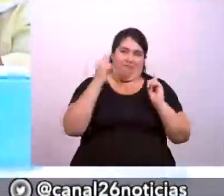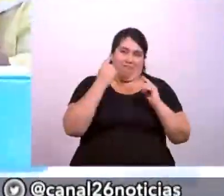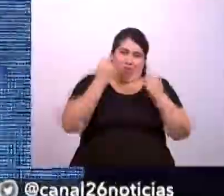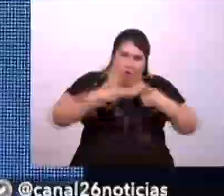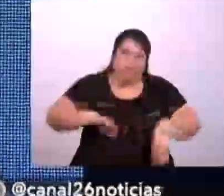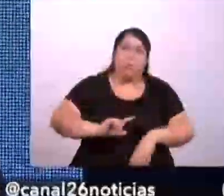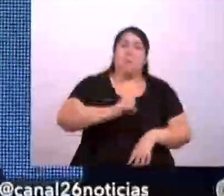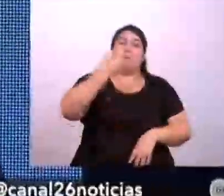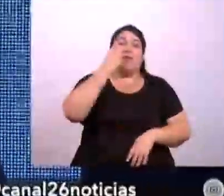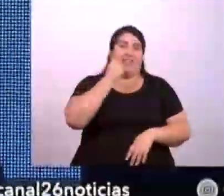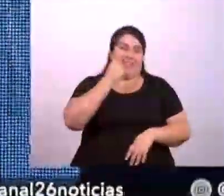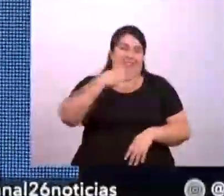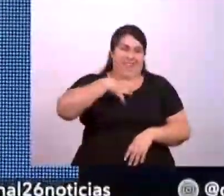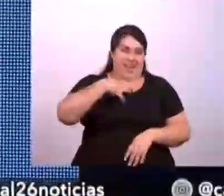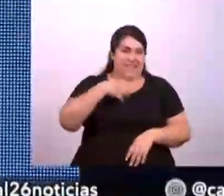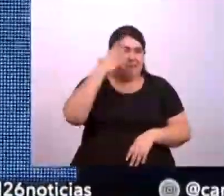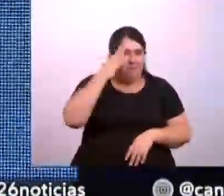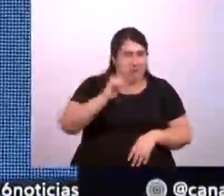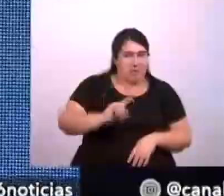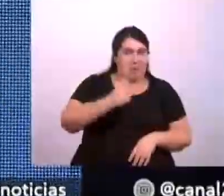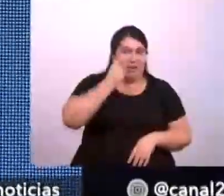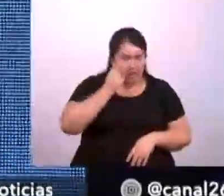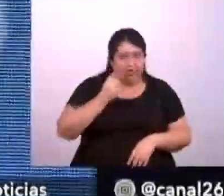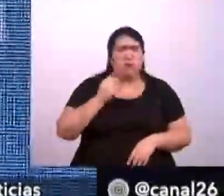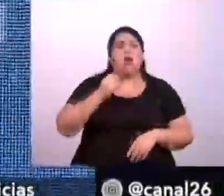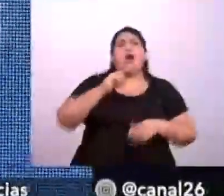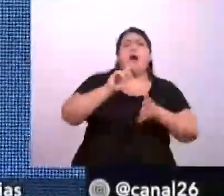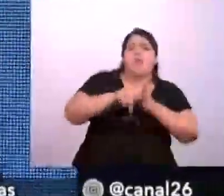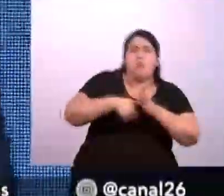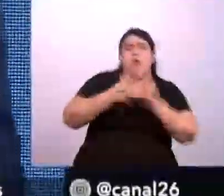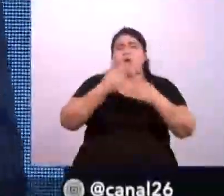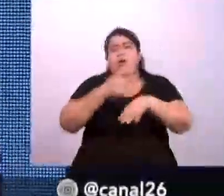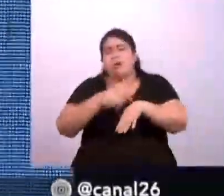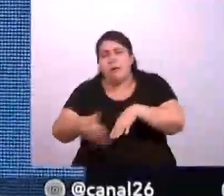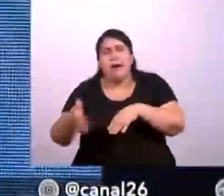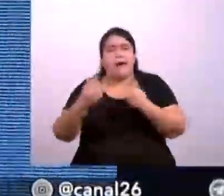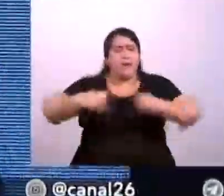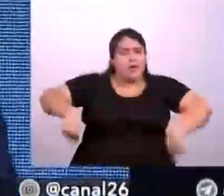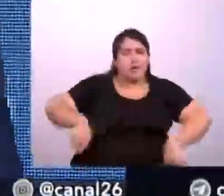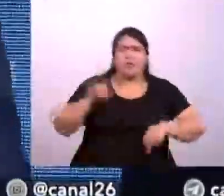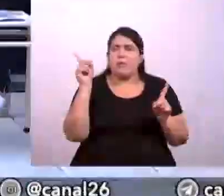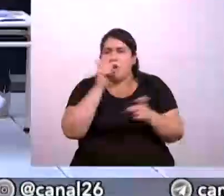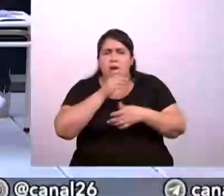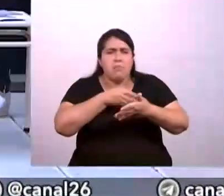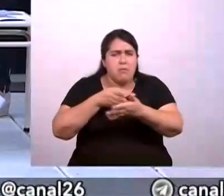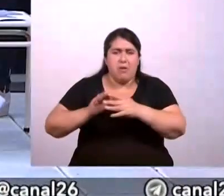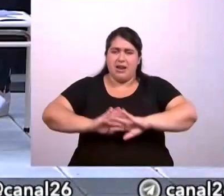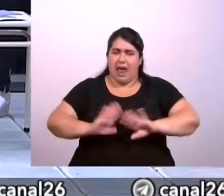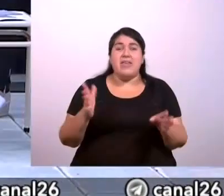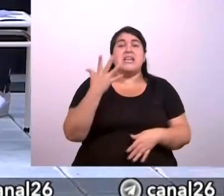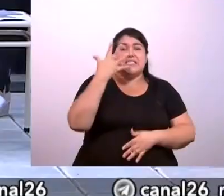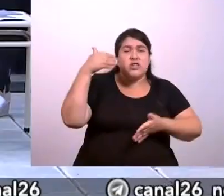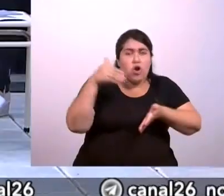marzo, primer día de clase, sin ninguna dilación, sin ninguna demora, sin ningún inconveniente, 5.200